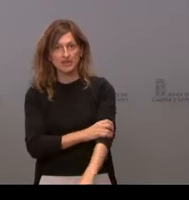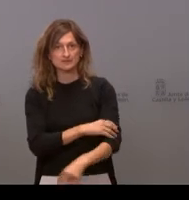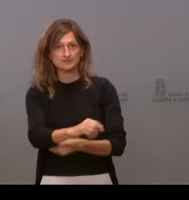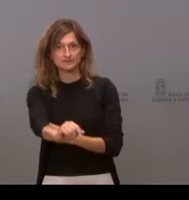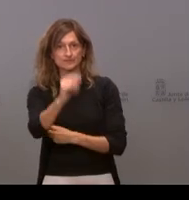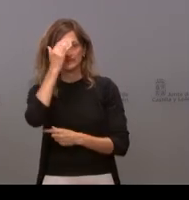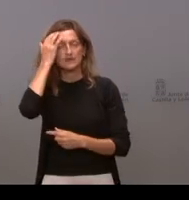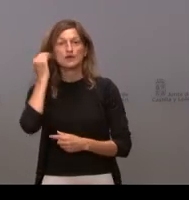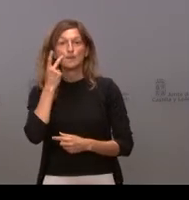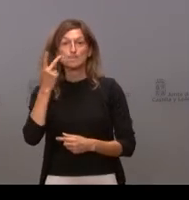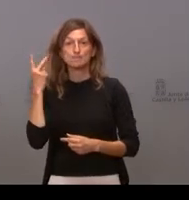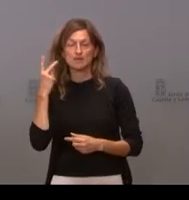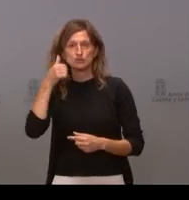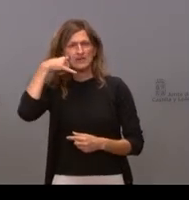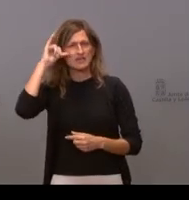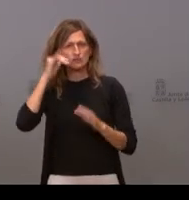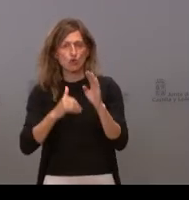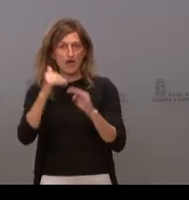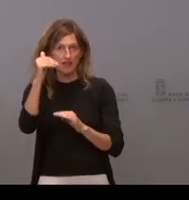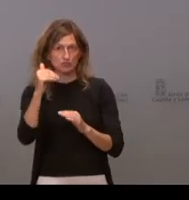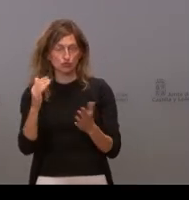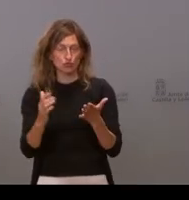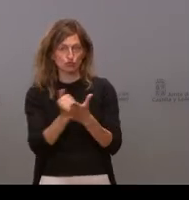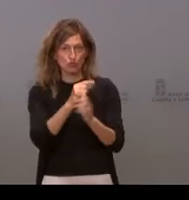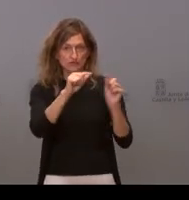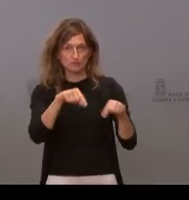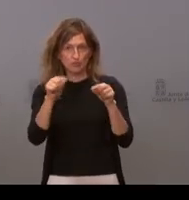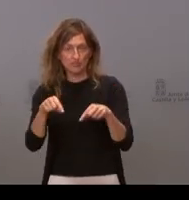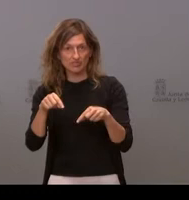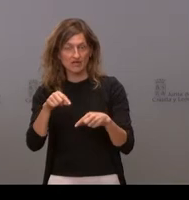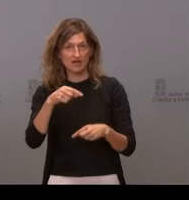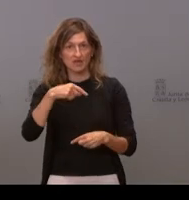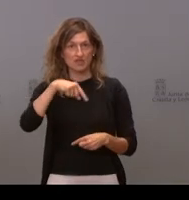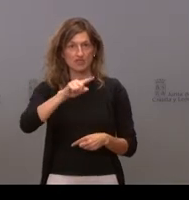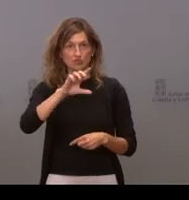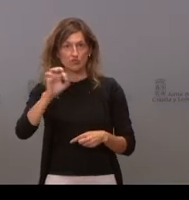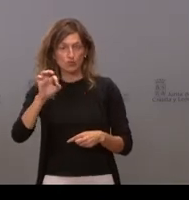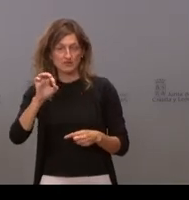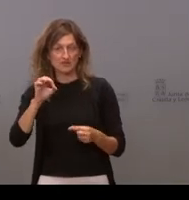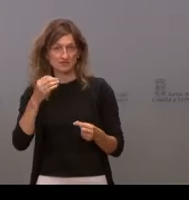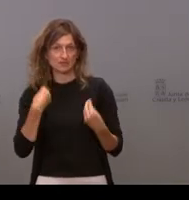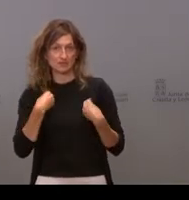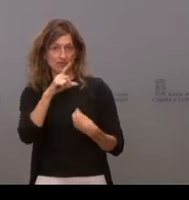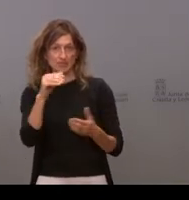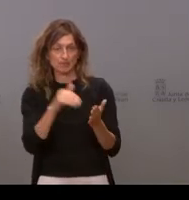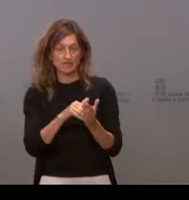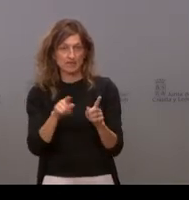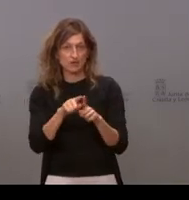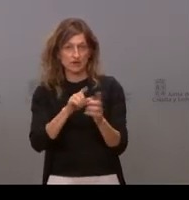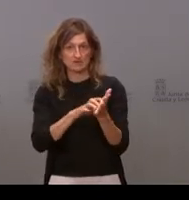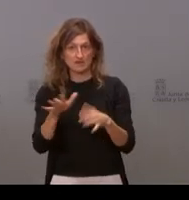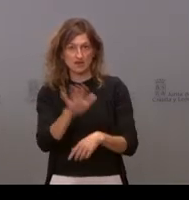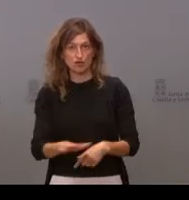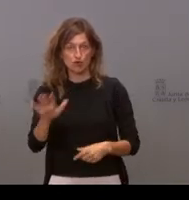que seguimos en riesgo muy alto. decir, todas las provincias están por encima de los 150 por 100.000 habitantes, al igual que la comunidad autónoma.